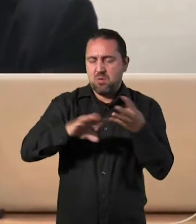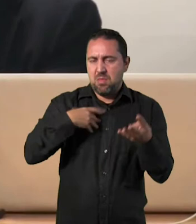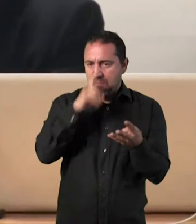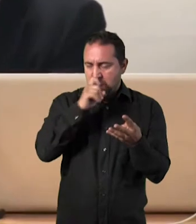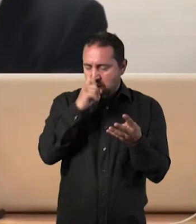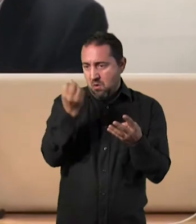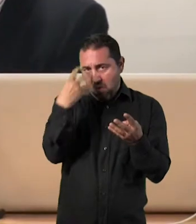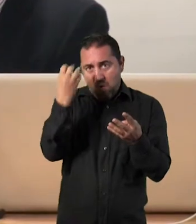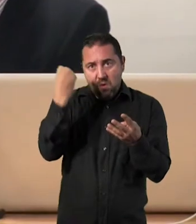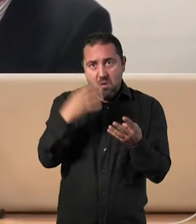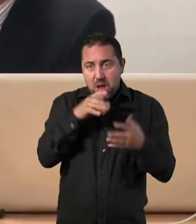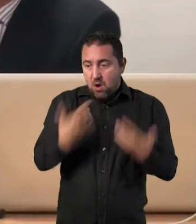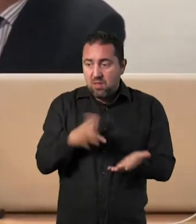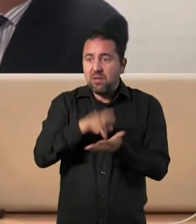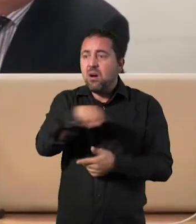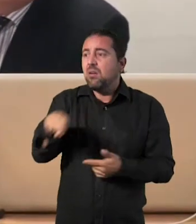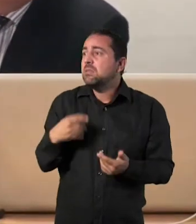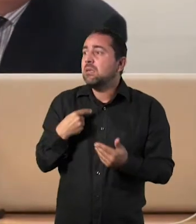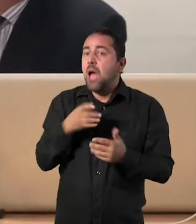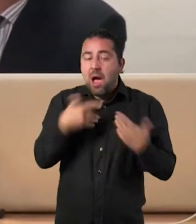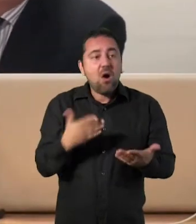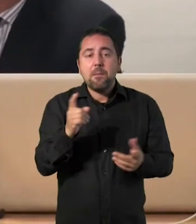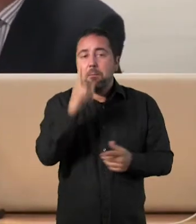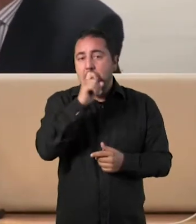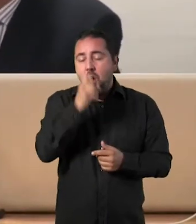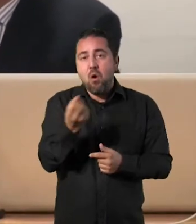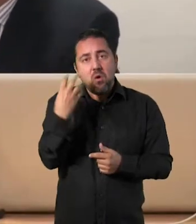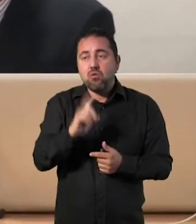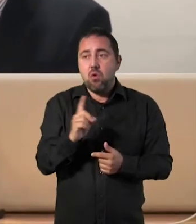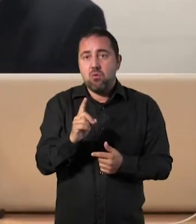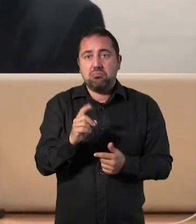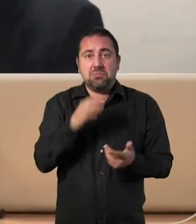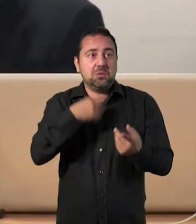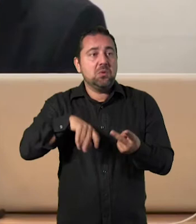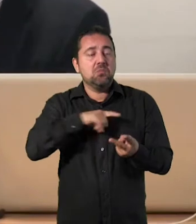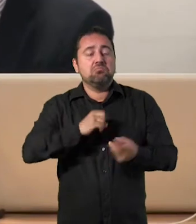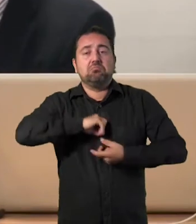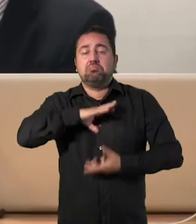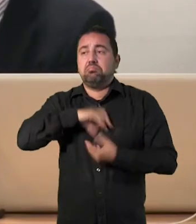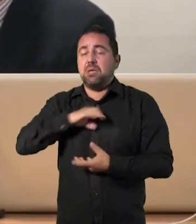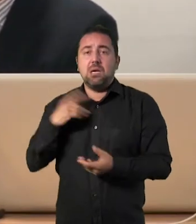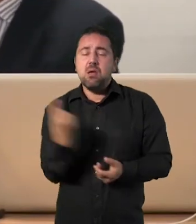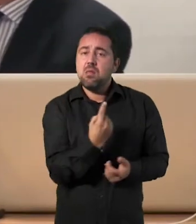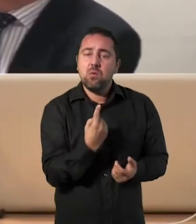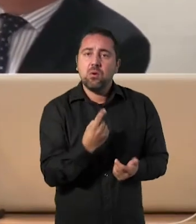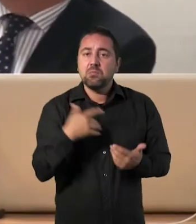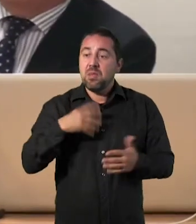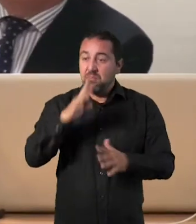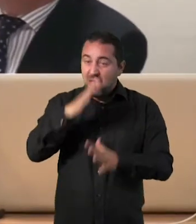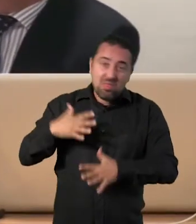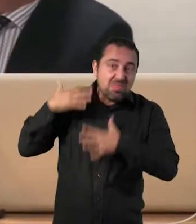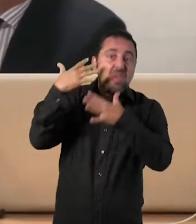generación no memoriza? Simplemente tiene Google. Bueno, pues seguramente dentro de diez años